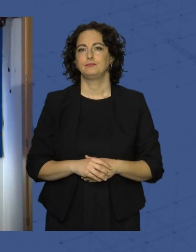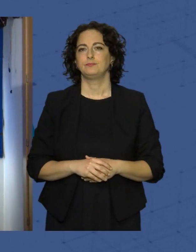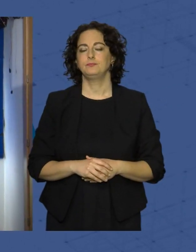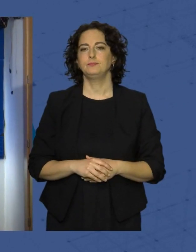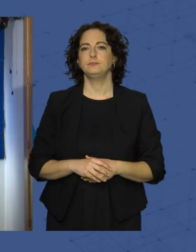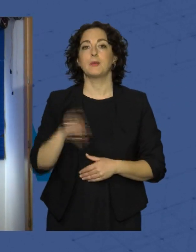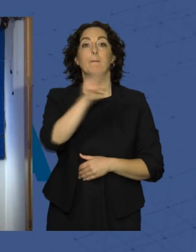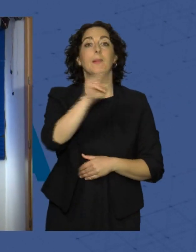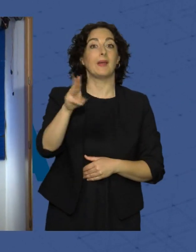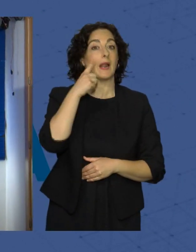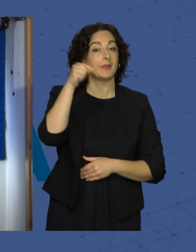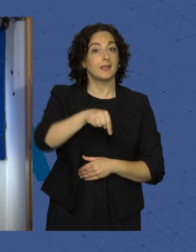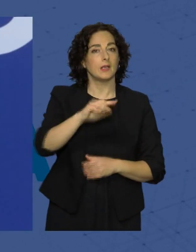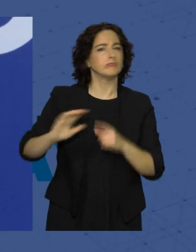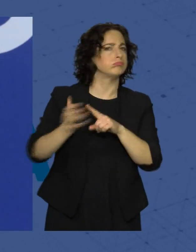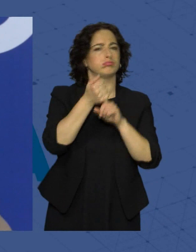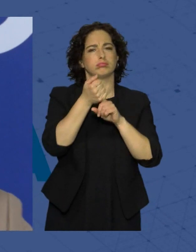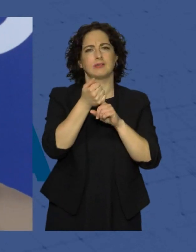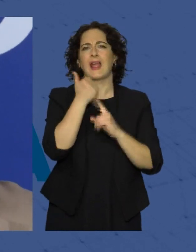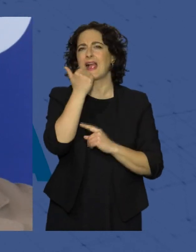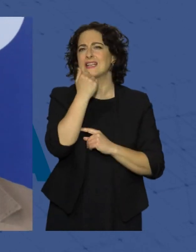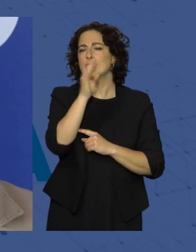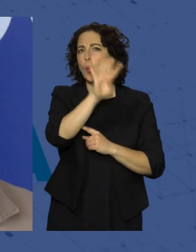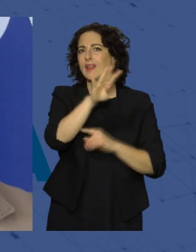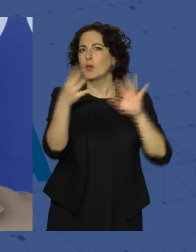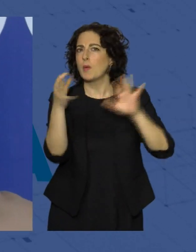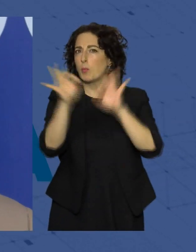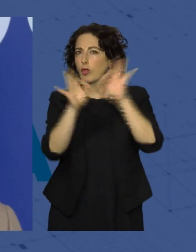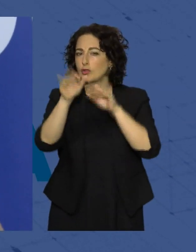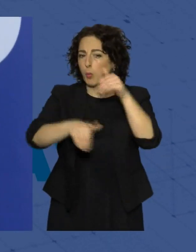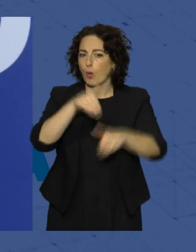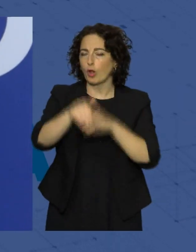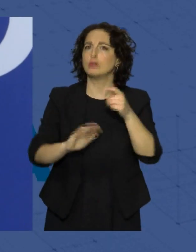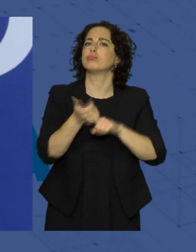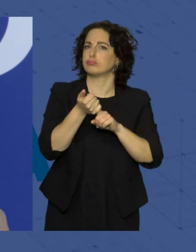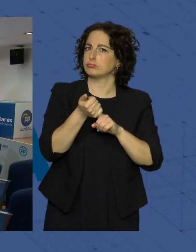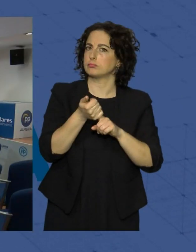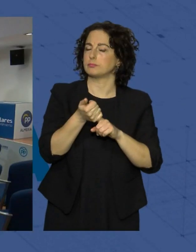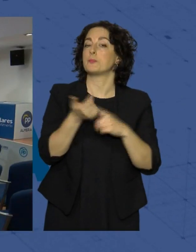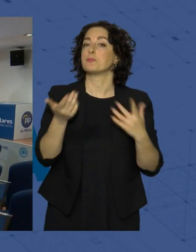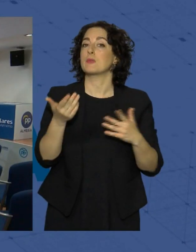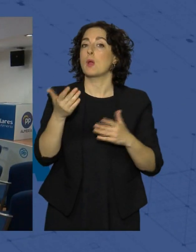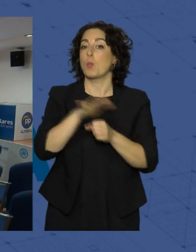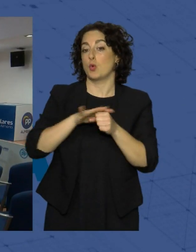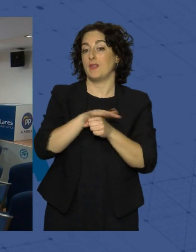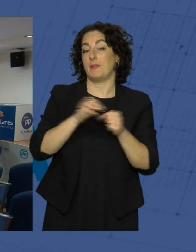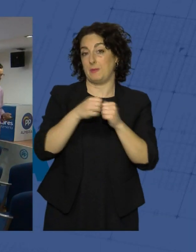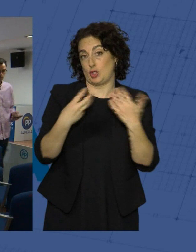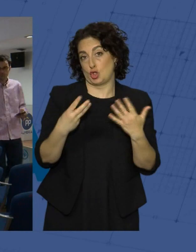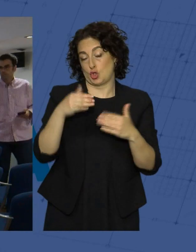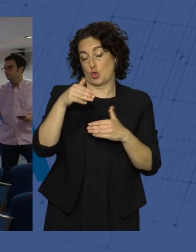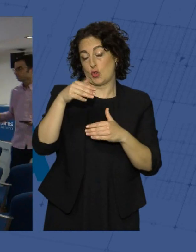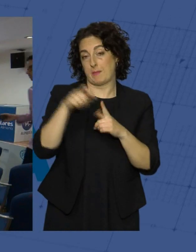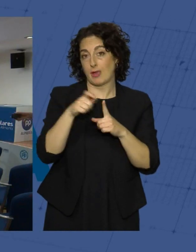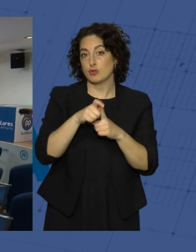El PP de Almería ha logrado captar casi el 49% de los votos en la provincia, en las municipales del 28M. Unos